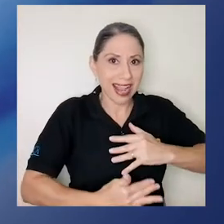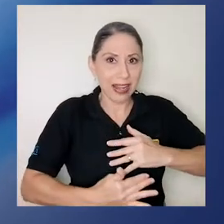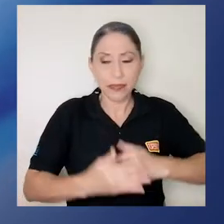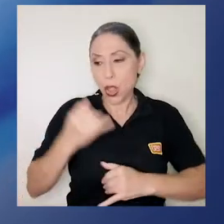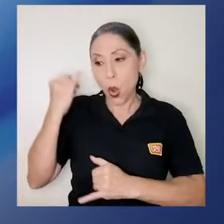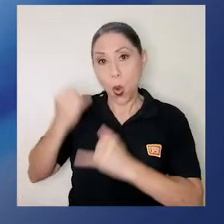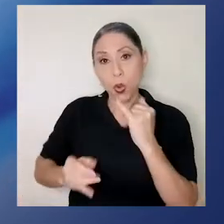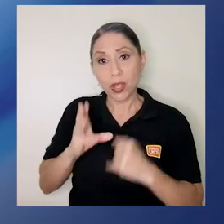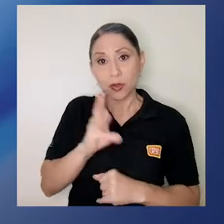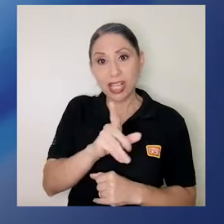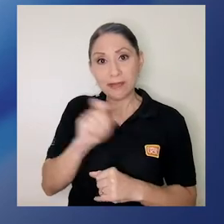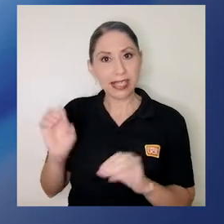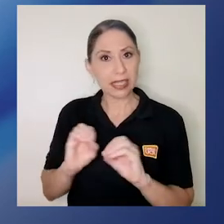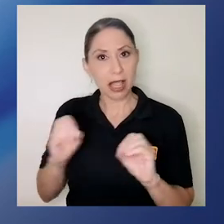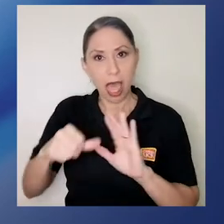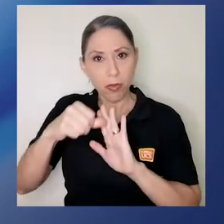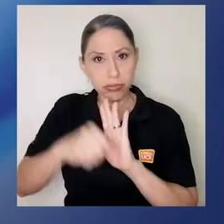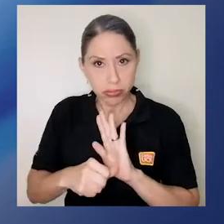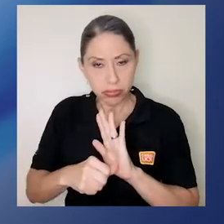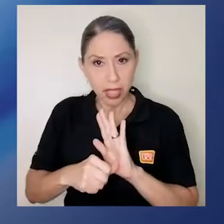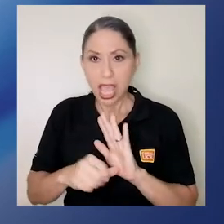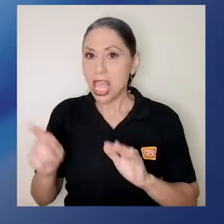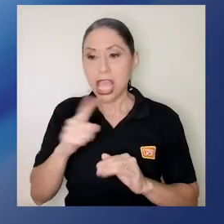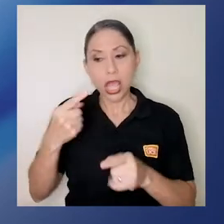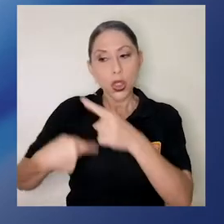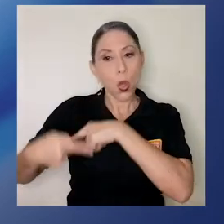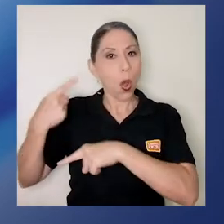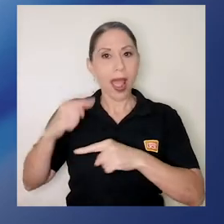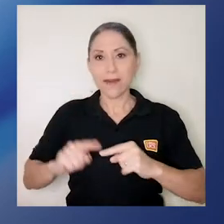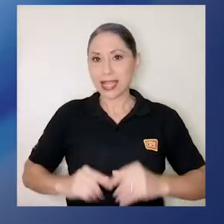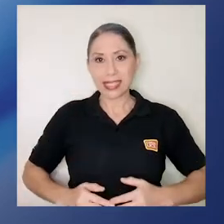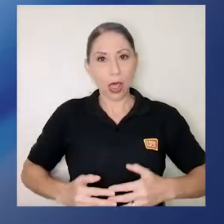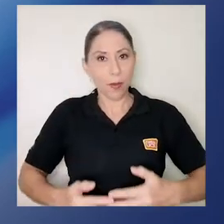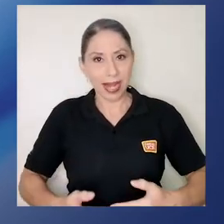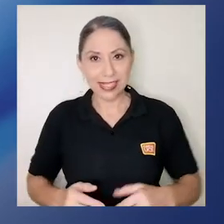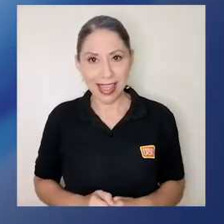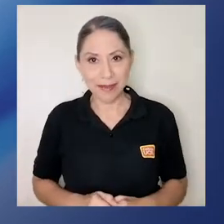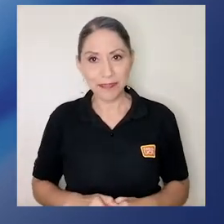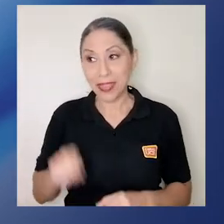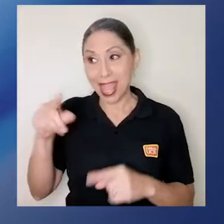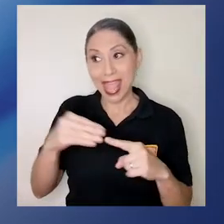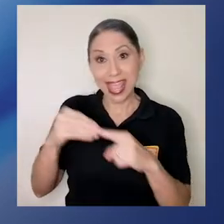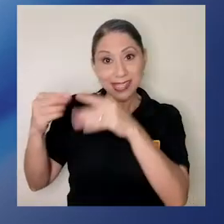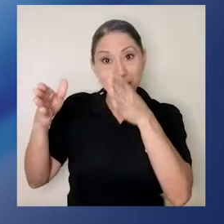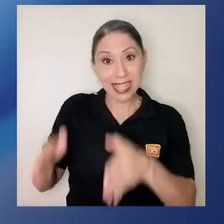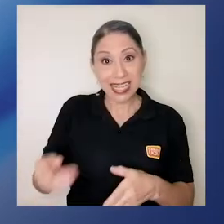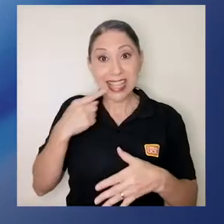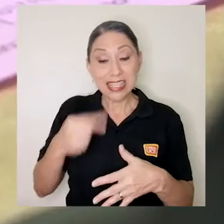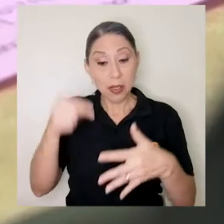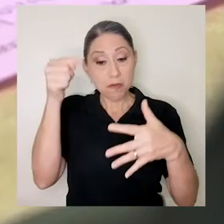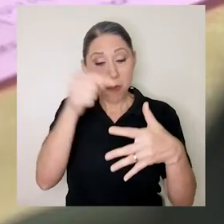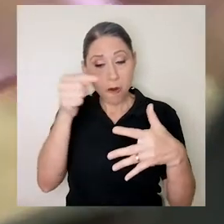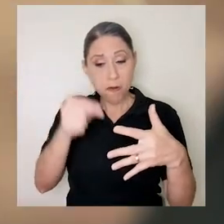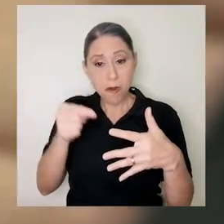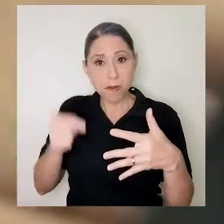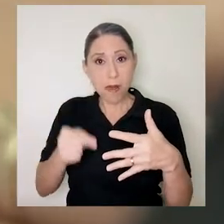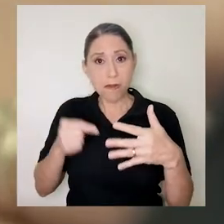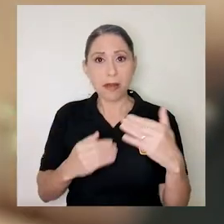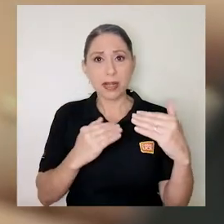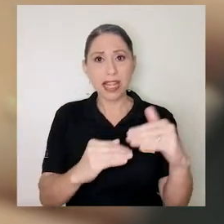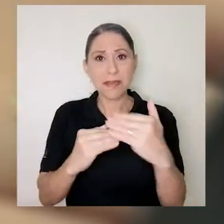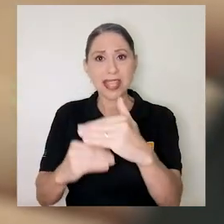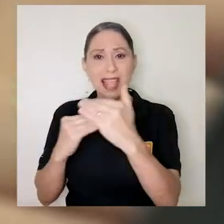tenido una cirugía en los últimos seis meses y no haber estado embarazada. Según el especialista, todas estas